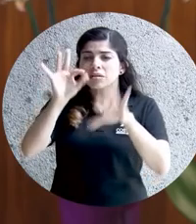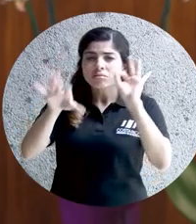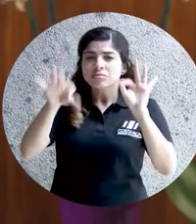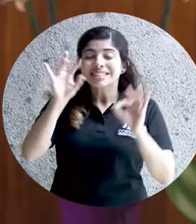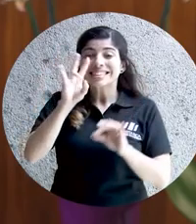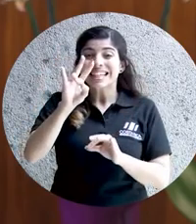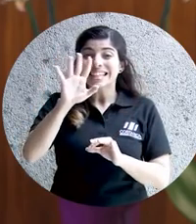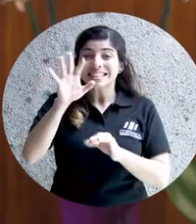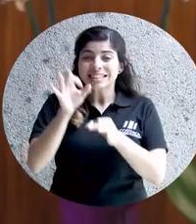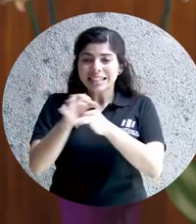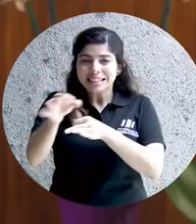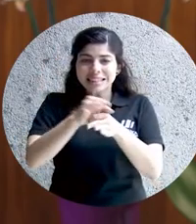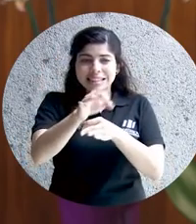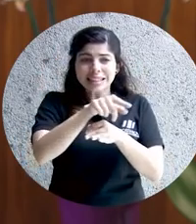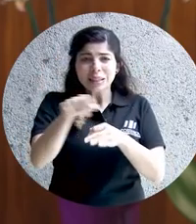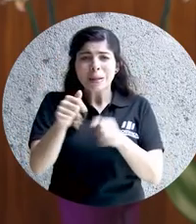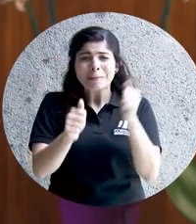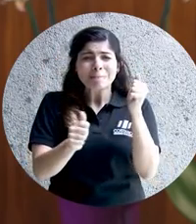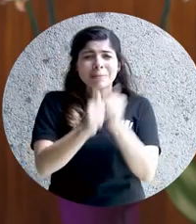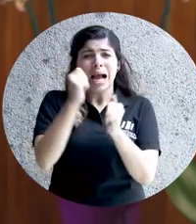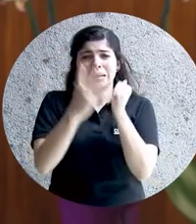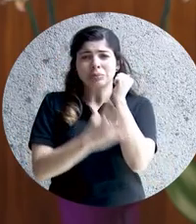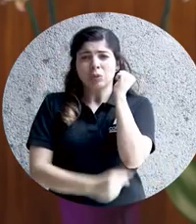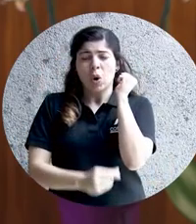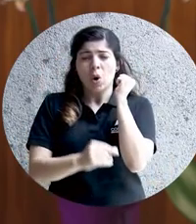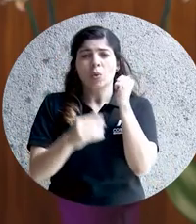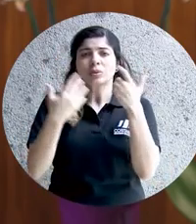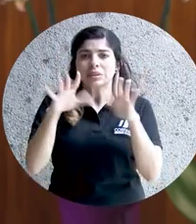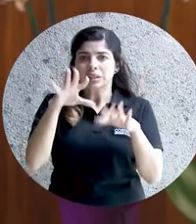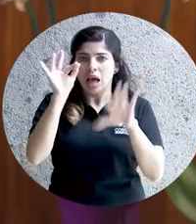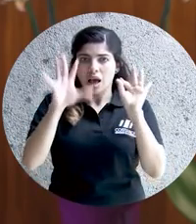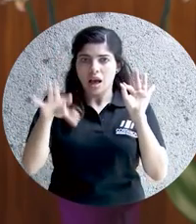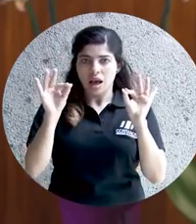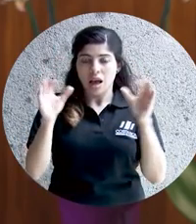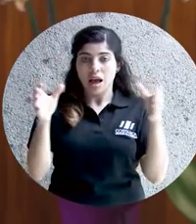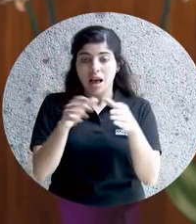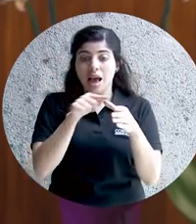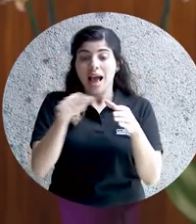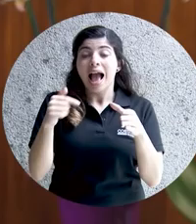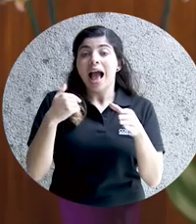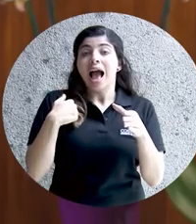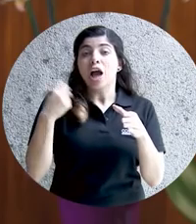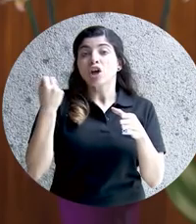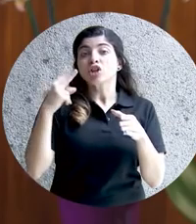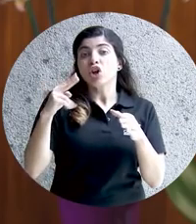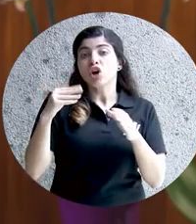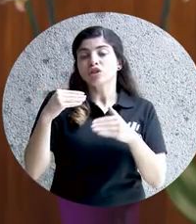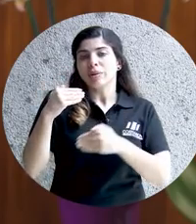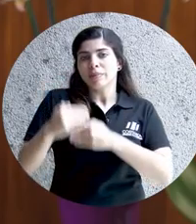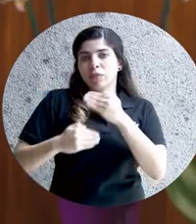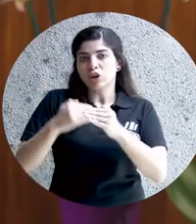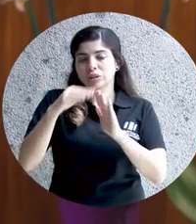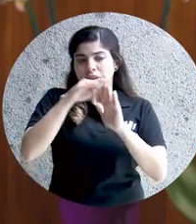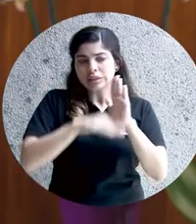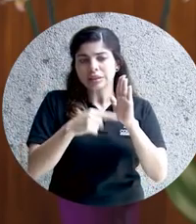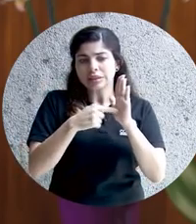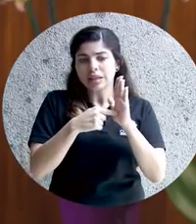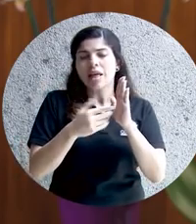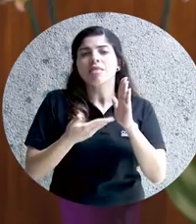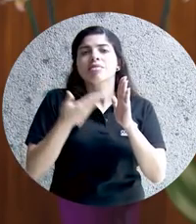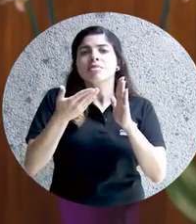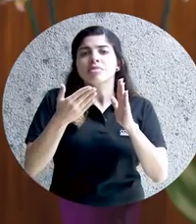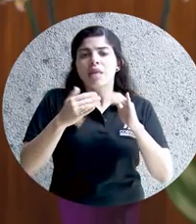distritos con mayor concentración de pobreza en el país. Hay 12 protocolos que dan